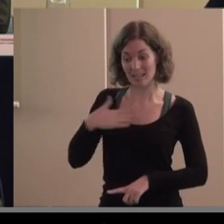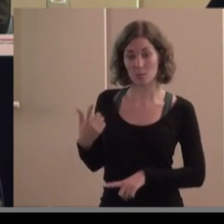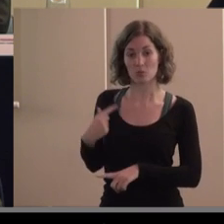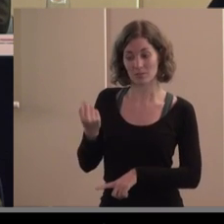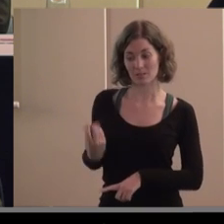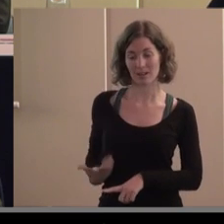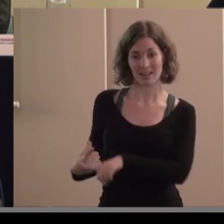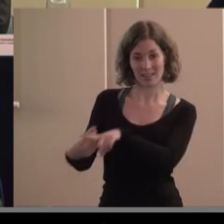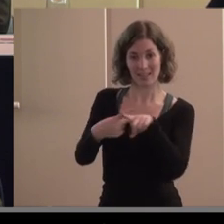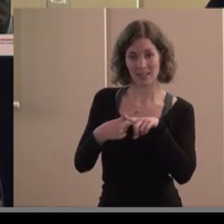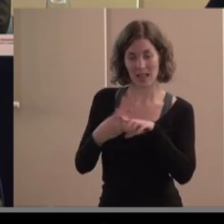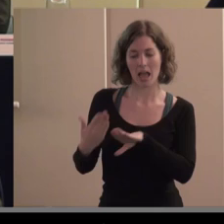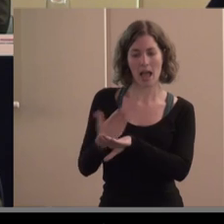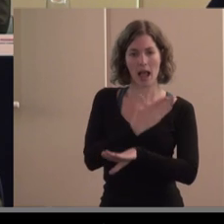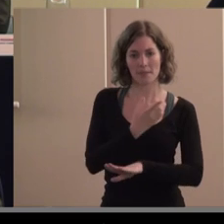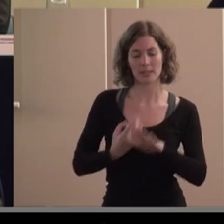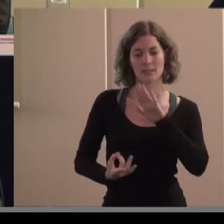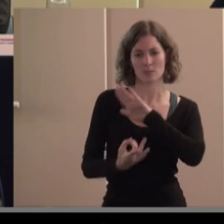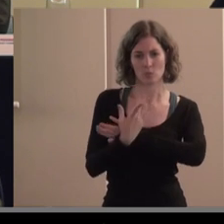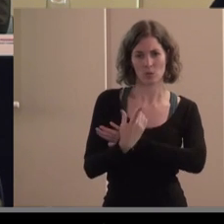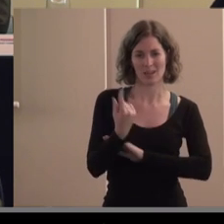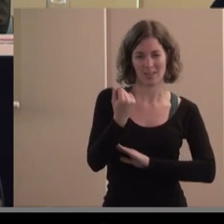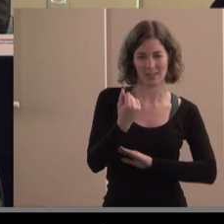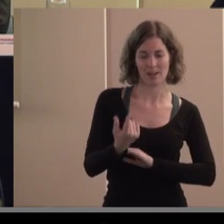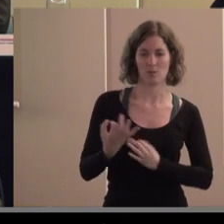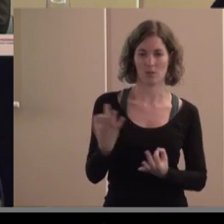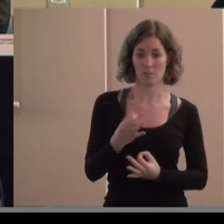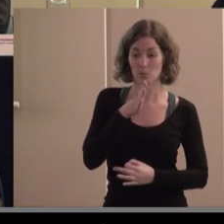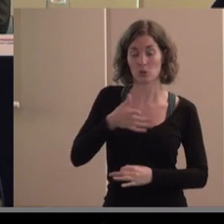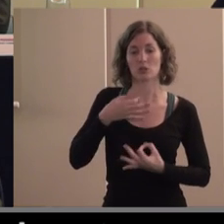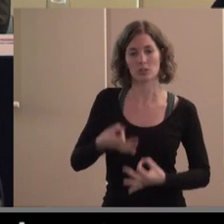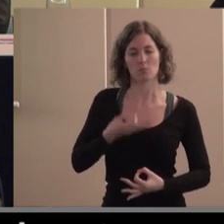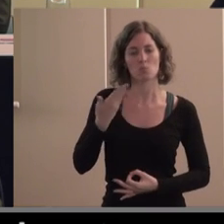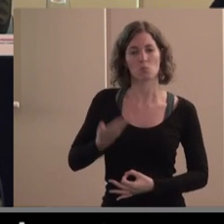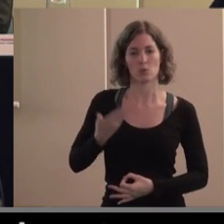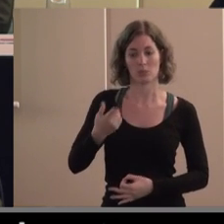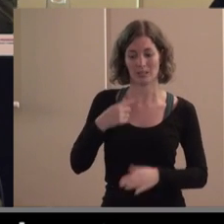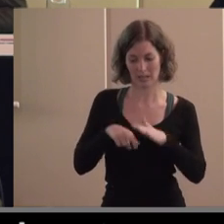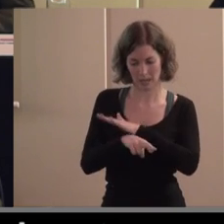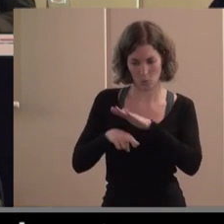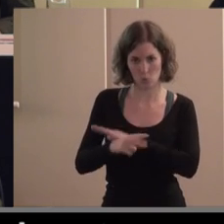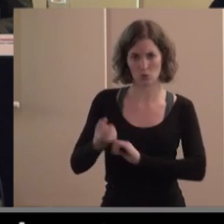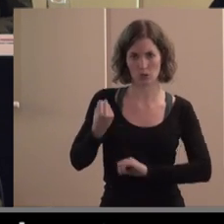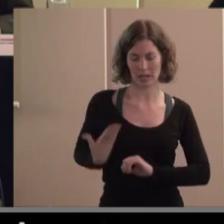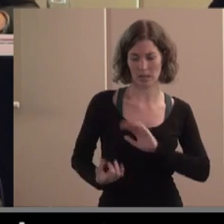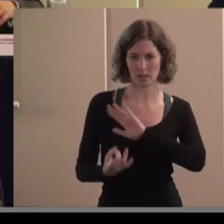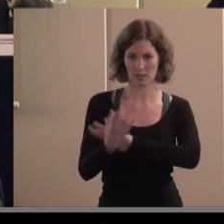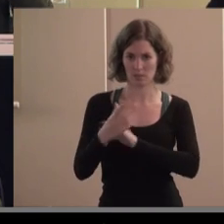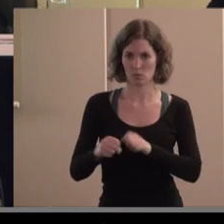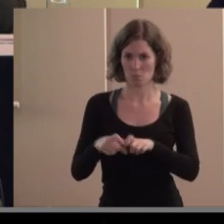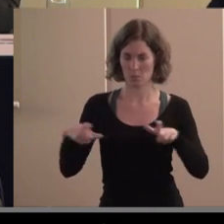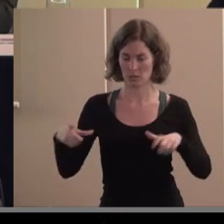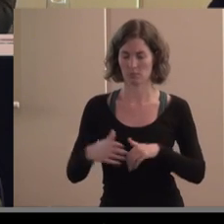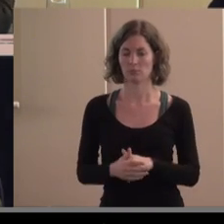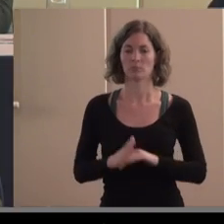recursos generar riqueza generar tal por lo tanto es importante siempre generarlo como os dejo todo eso digo